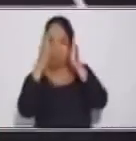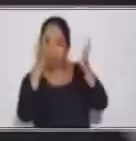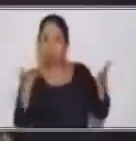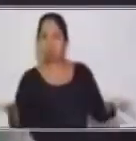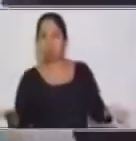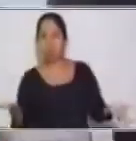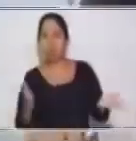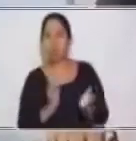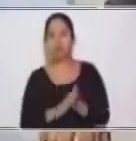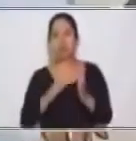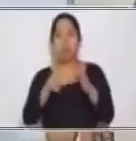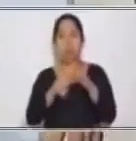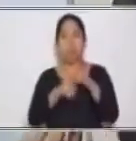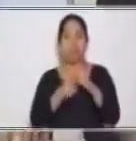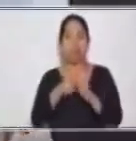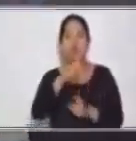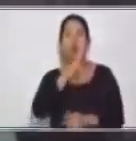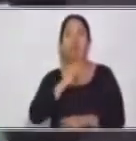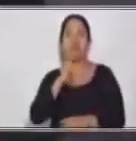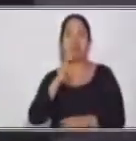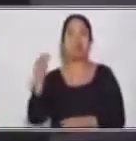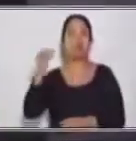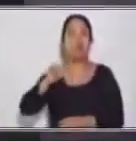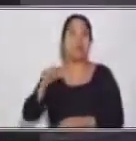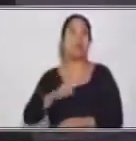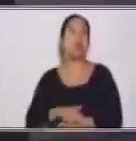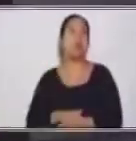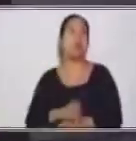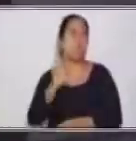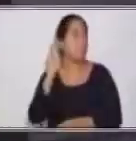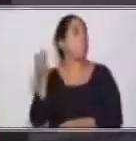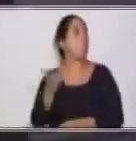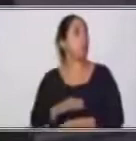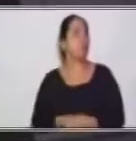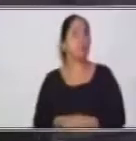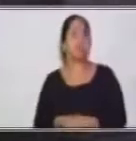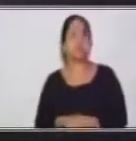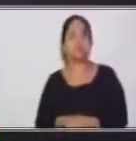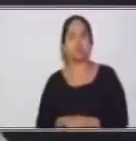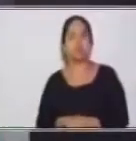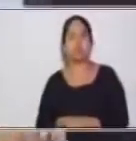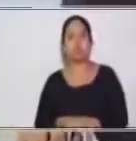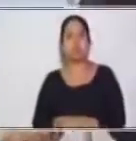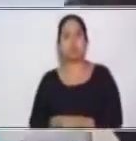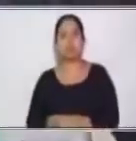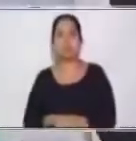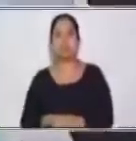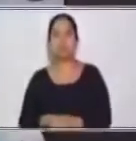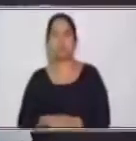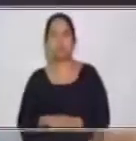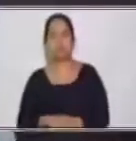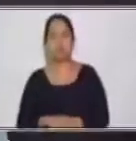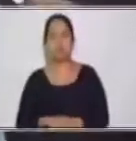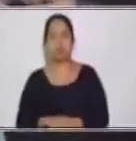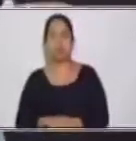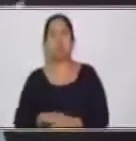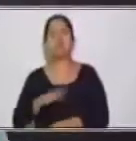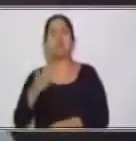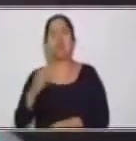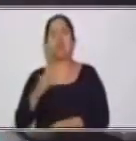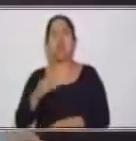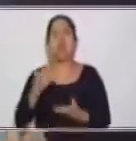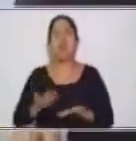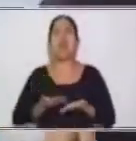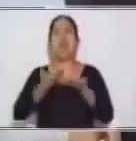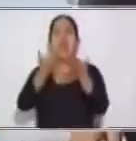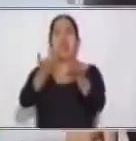para empezar, el verbo está malo. ¿Por qué? Veamos desde casa. ¿Por qué creen ustedes que ese verbo entregó estaba malo?